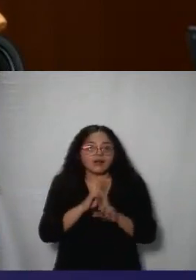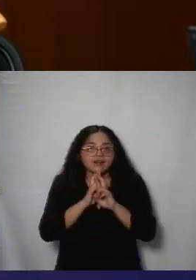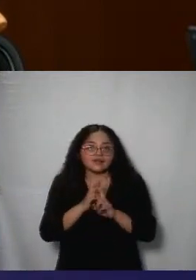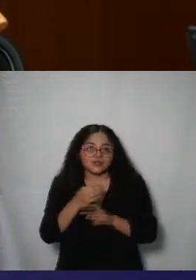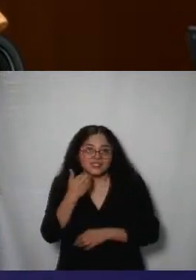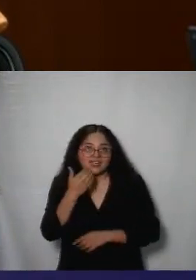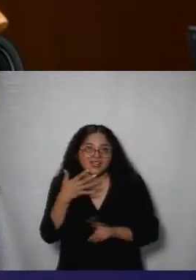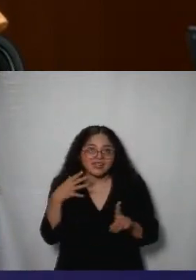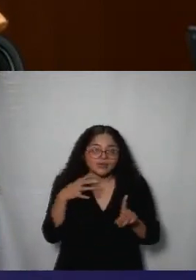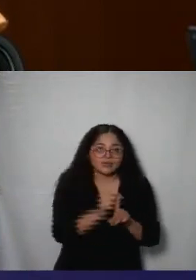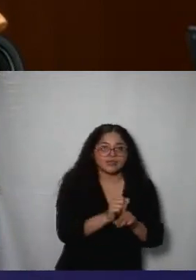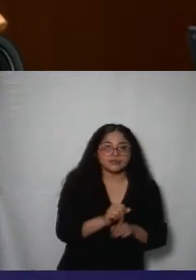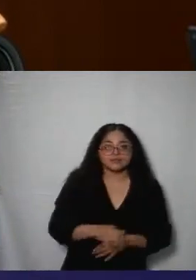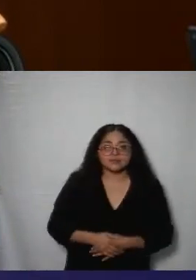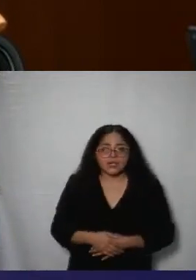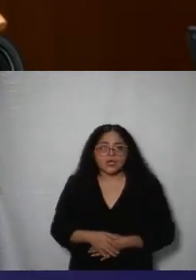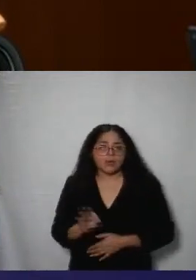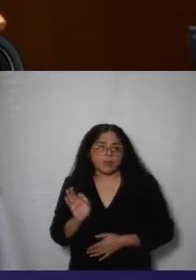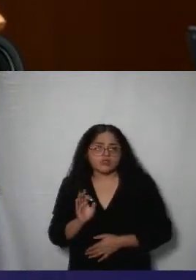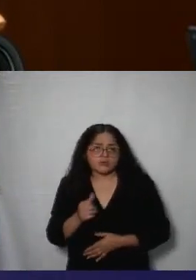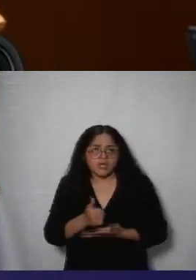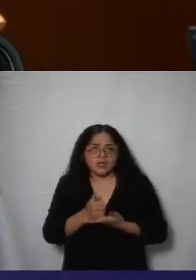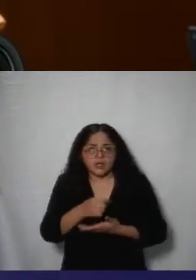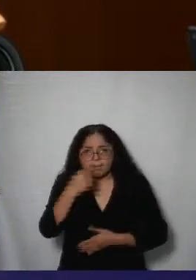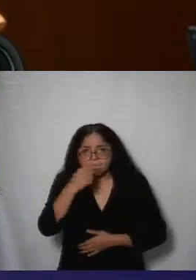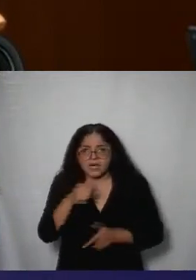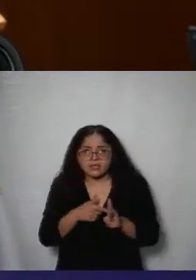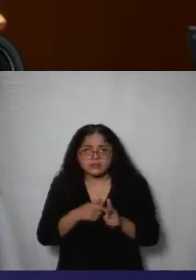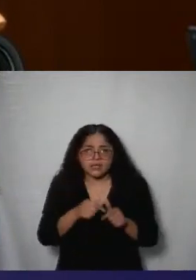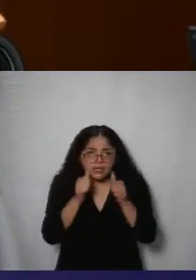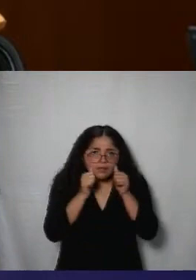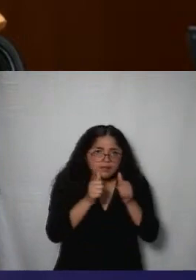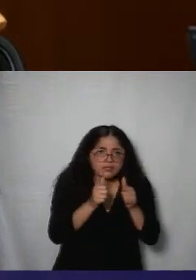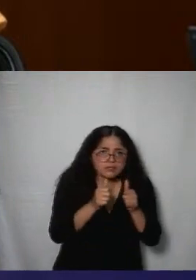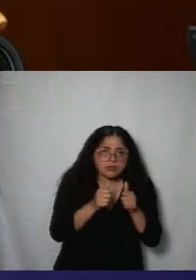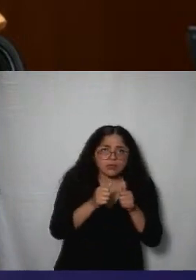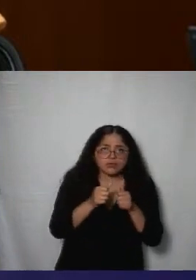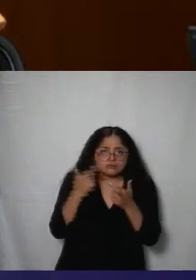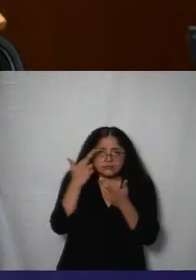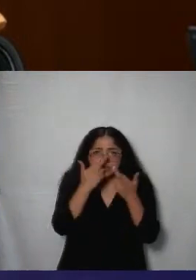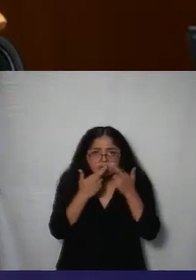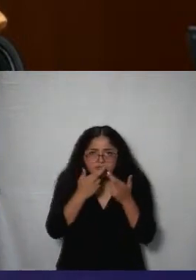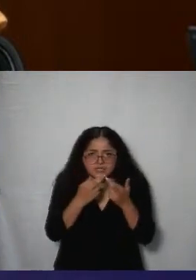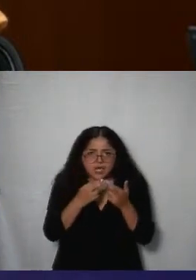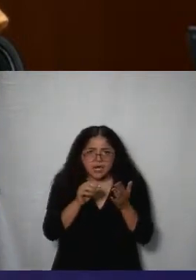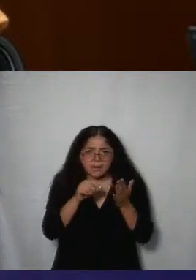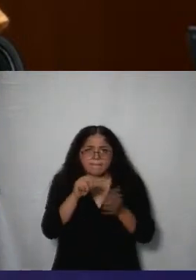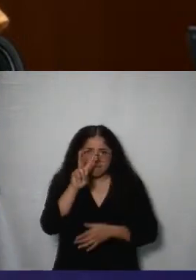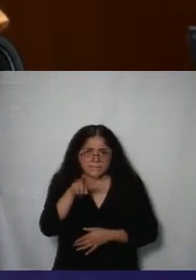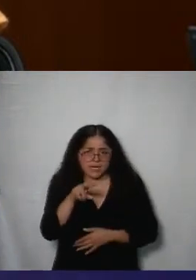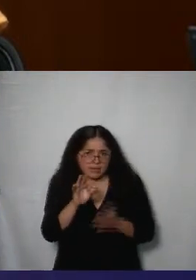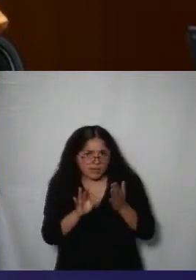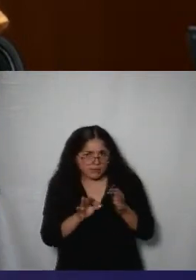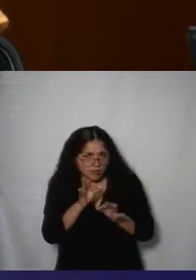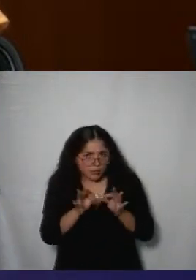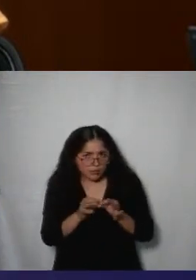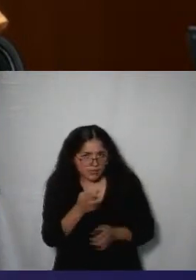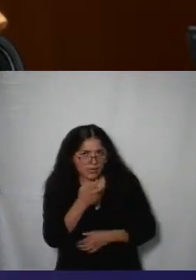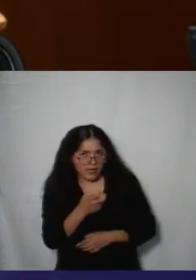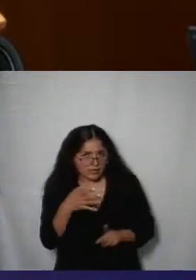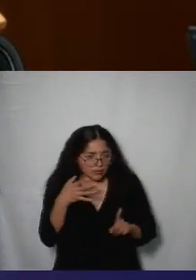así es posible tanto dar seguimiento al desarrollo de la intervención propuesta como evaluar si cumplió o no sus objetivos